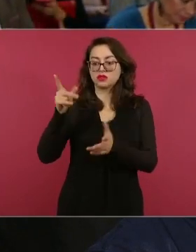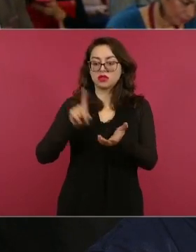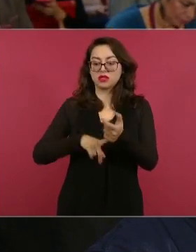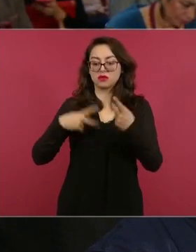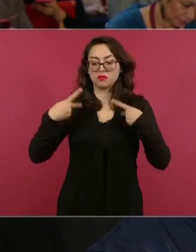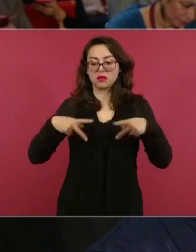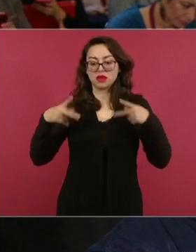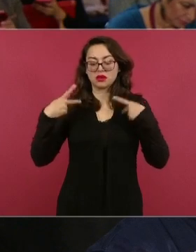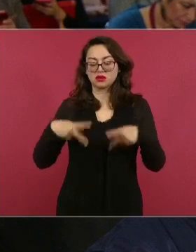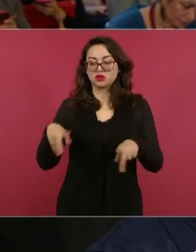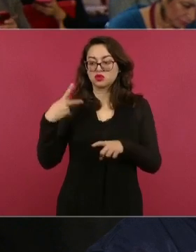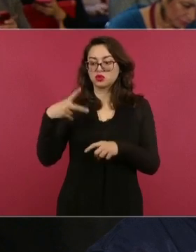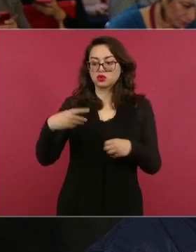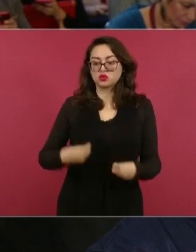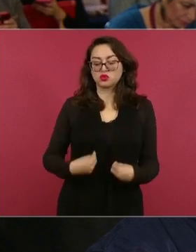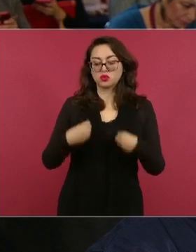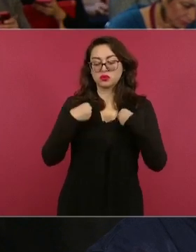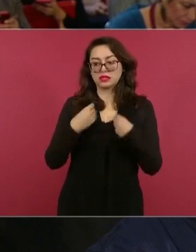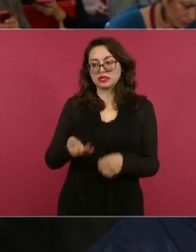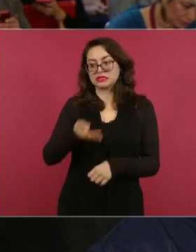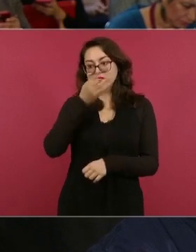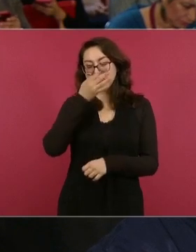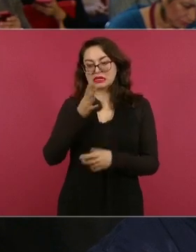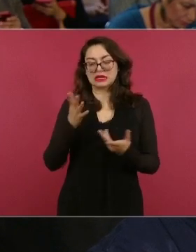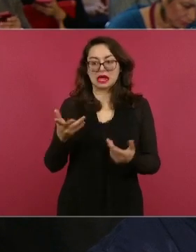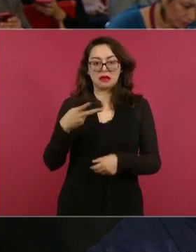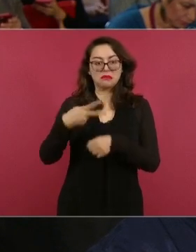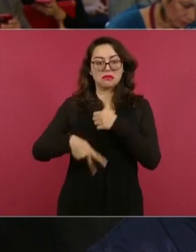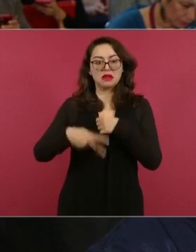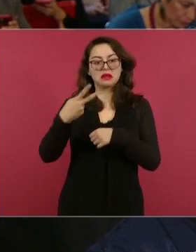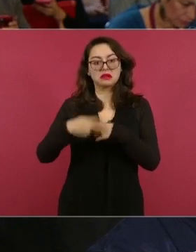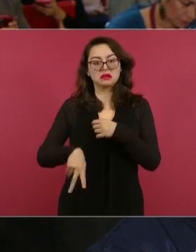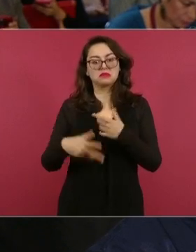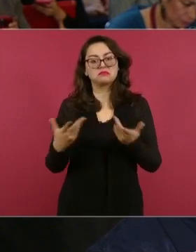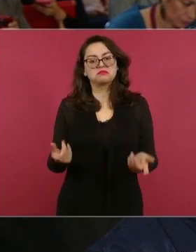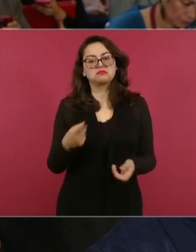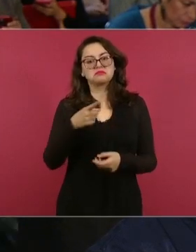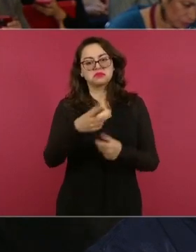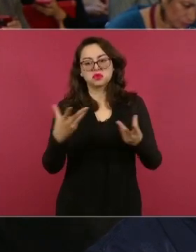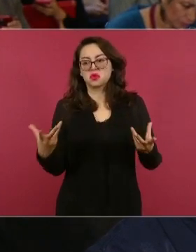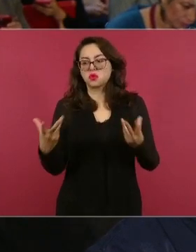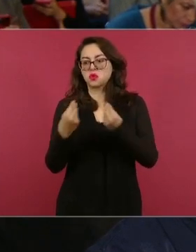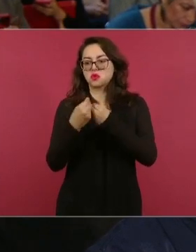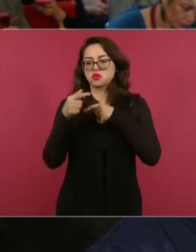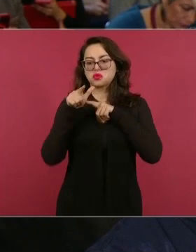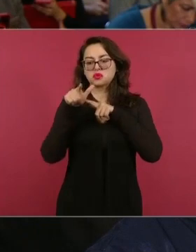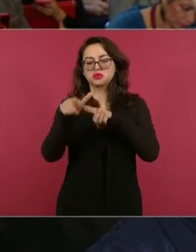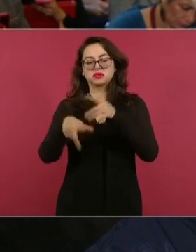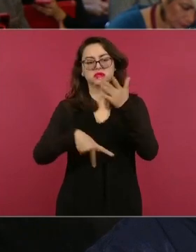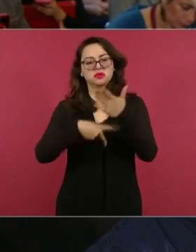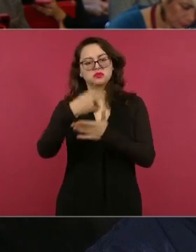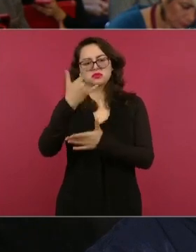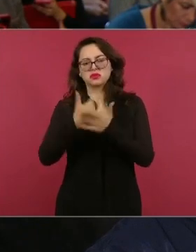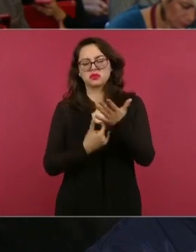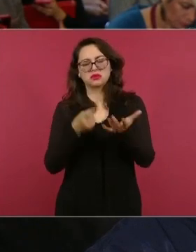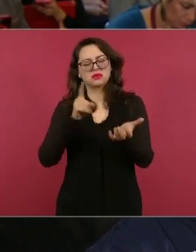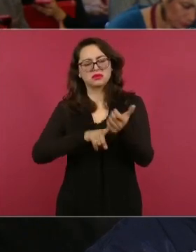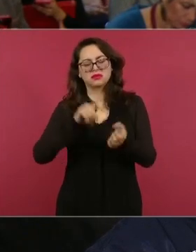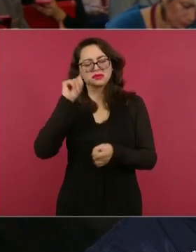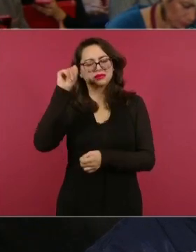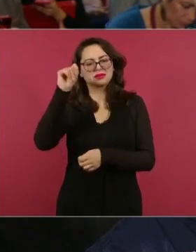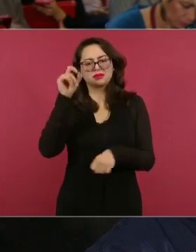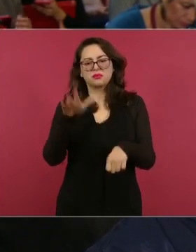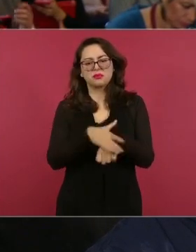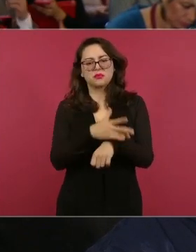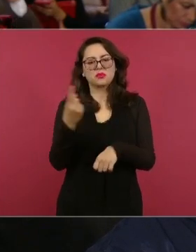tal y como el barrovento lo señaló en su oportunidad se le sigue calificando como una de las partes del conflicto intersindical de los